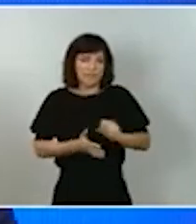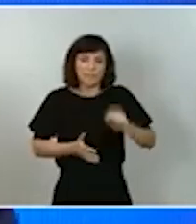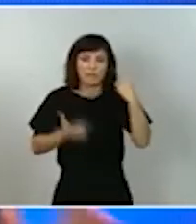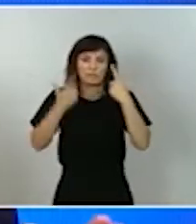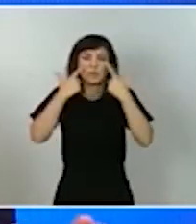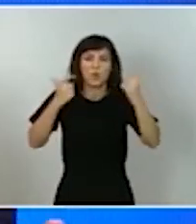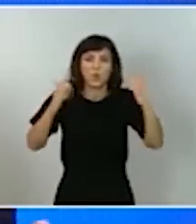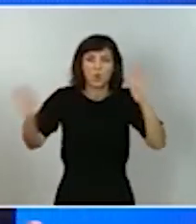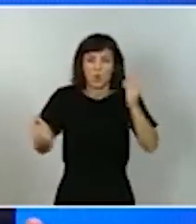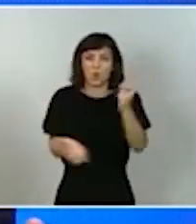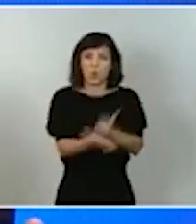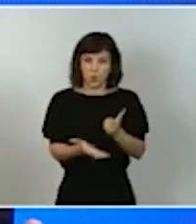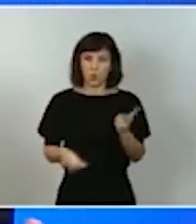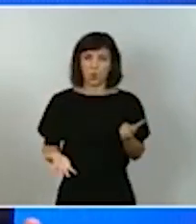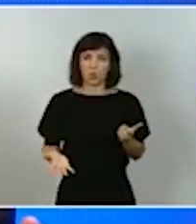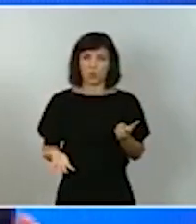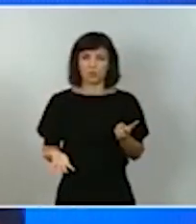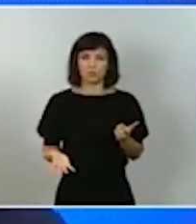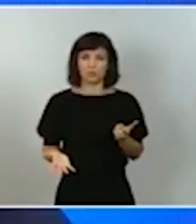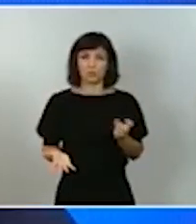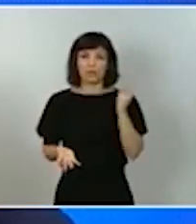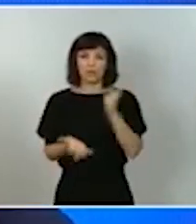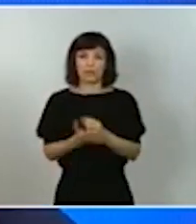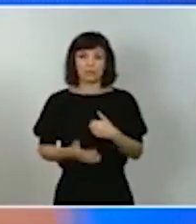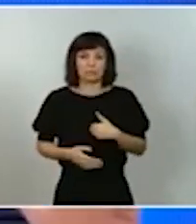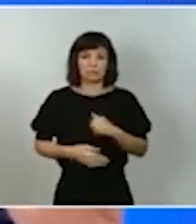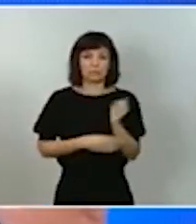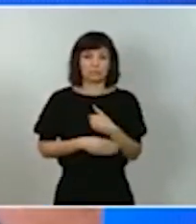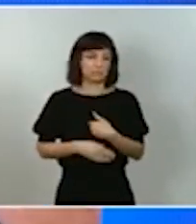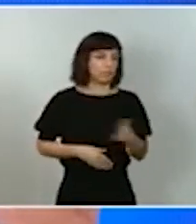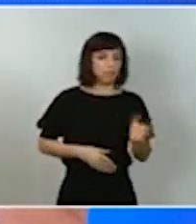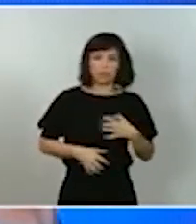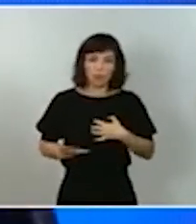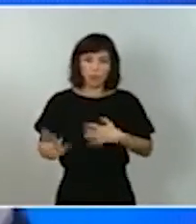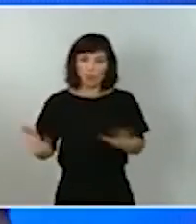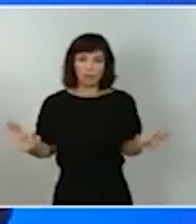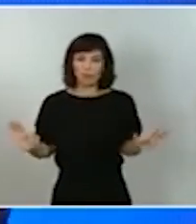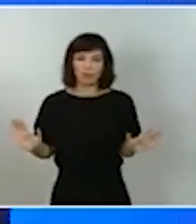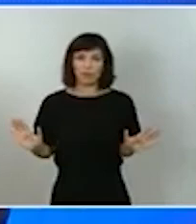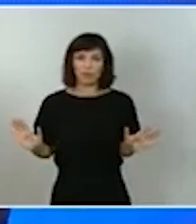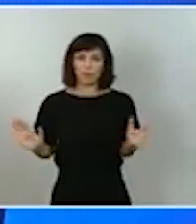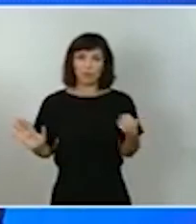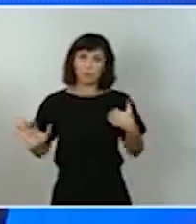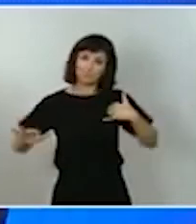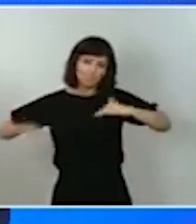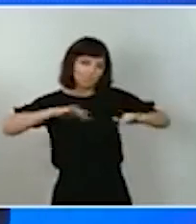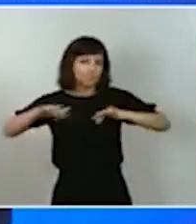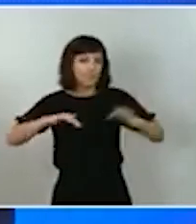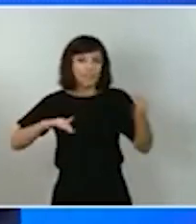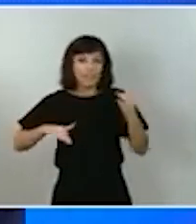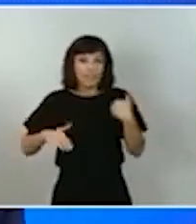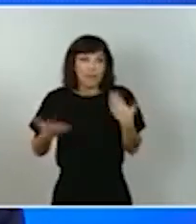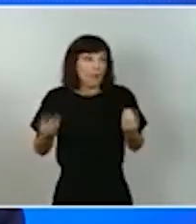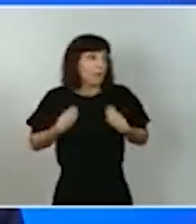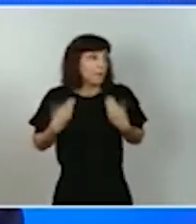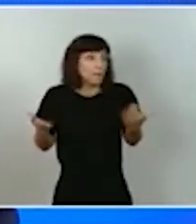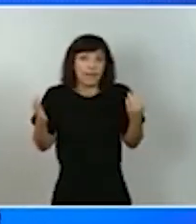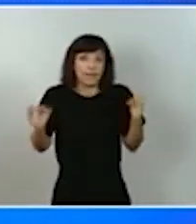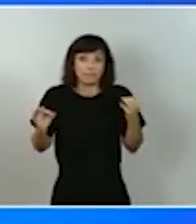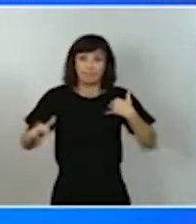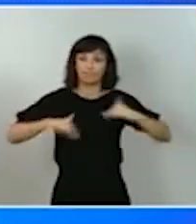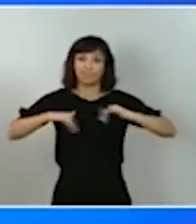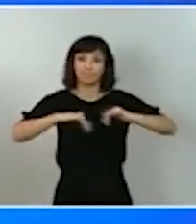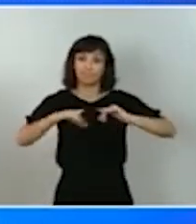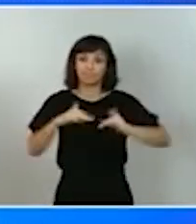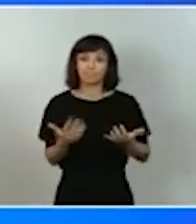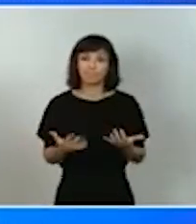y no hay alternativa a este reto no tenemos más opción que actuar en el tiempo que nos ha tocado vivir y hacerlo además con